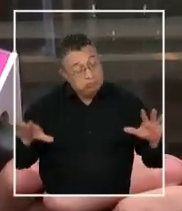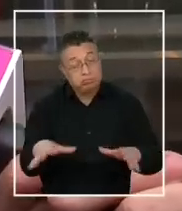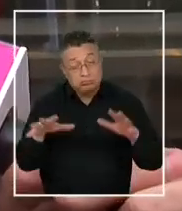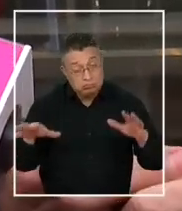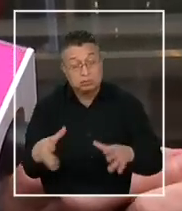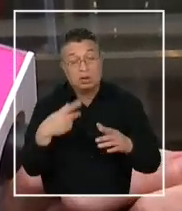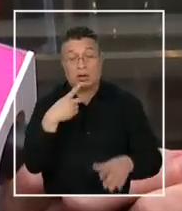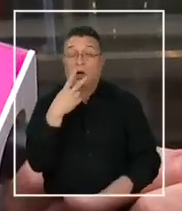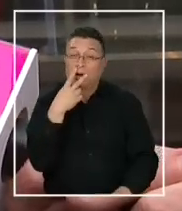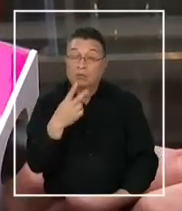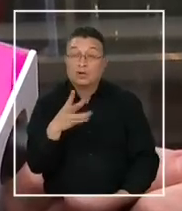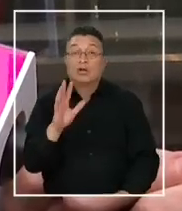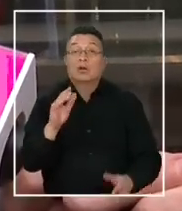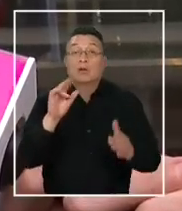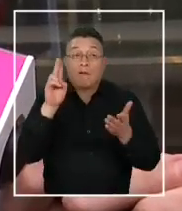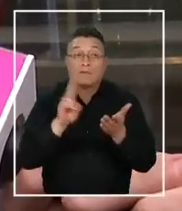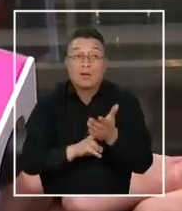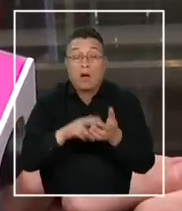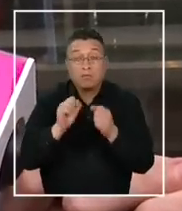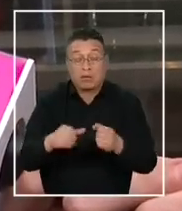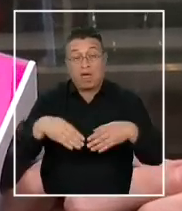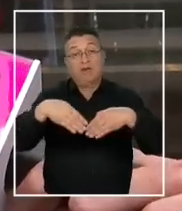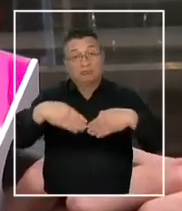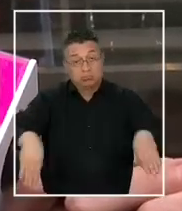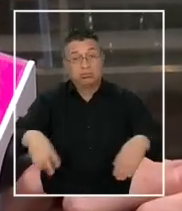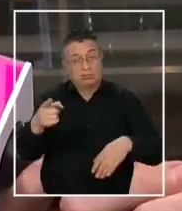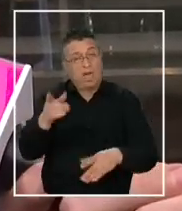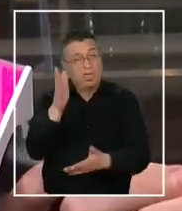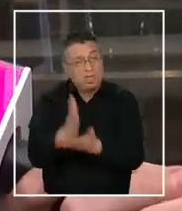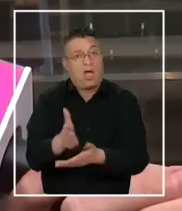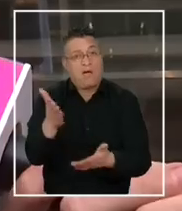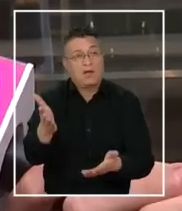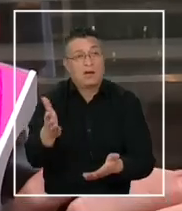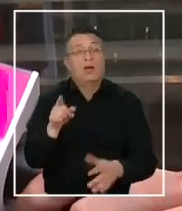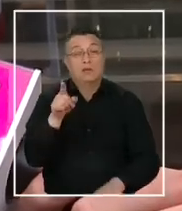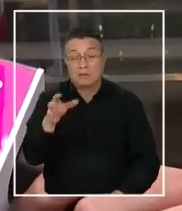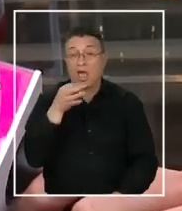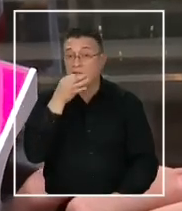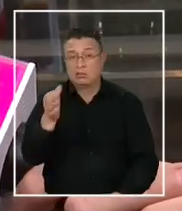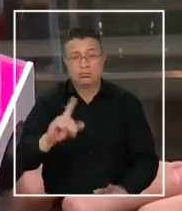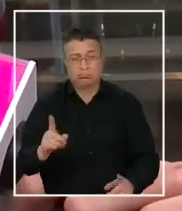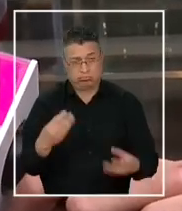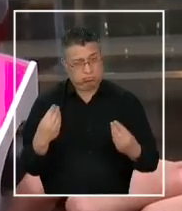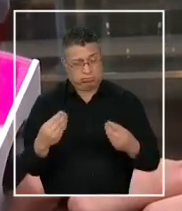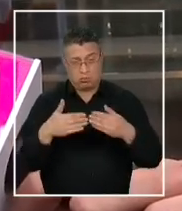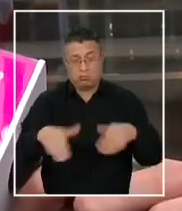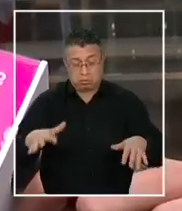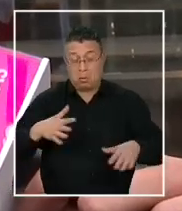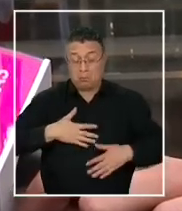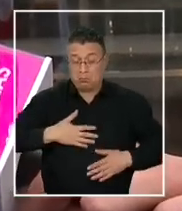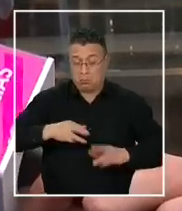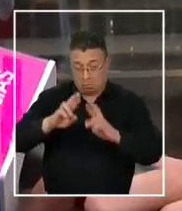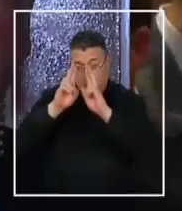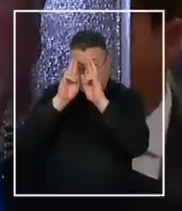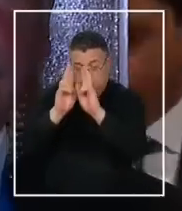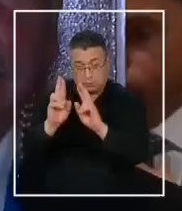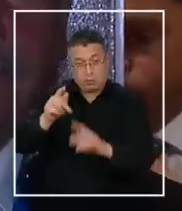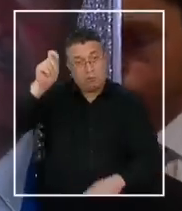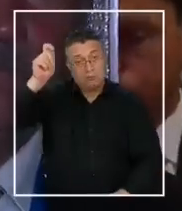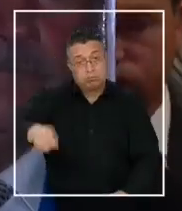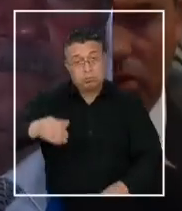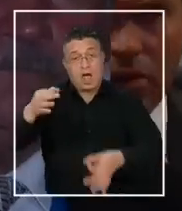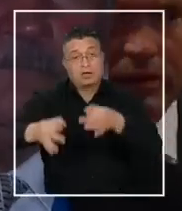la carta de que efectivamente fuera objetivo el análisis. Bueno, él estimó que no. Nosotros respetamos la resolución del tribunal.